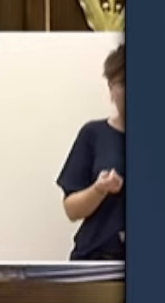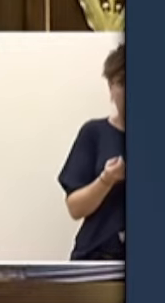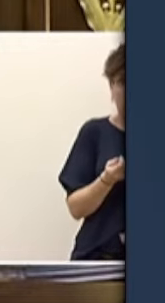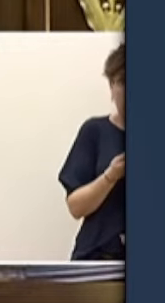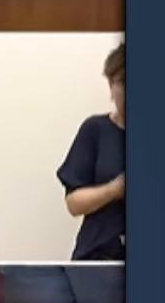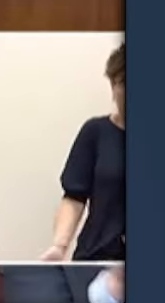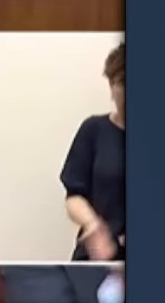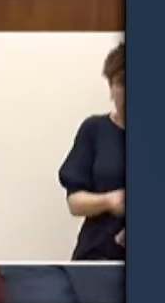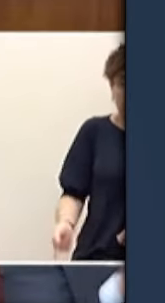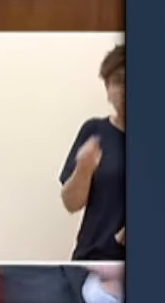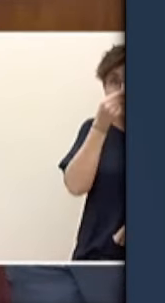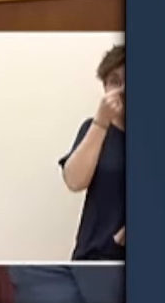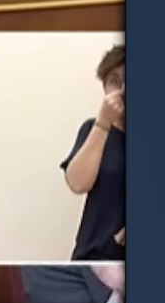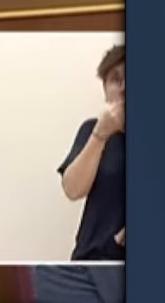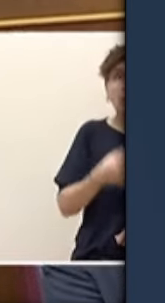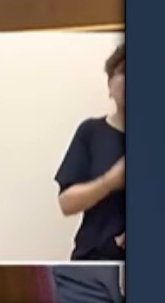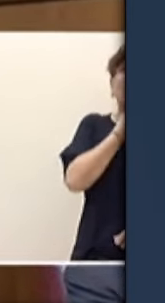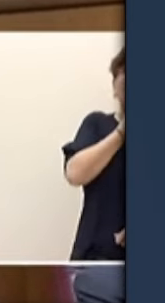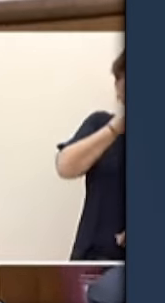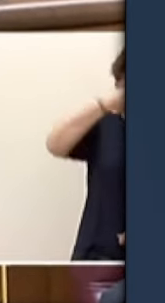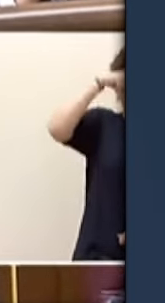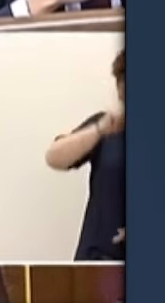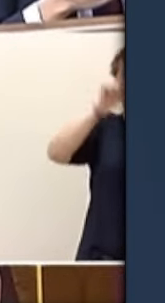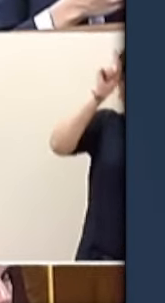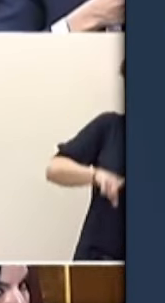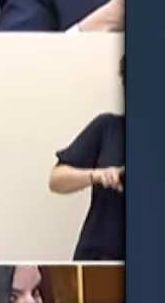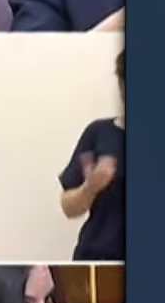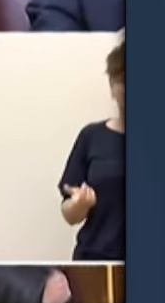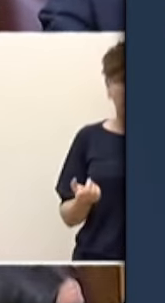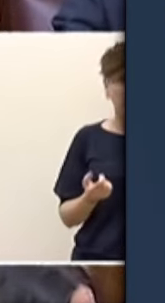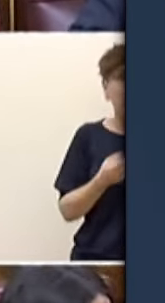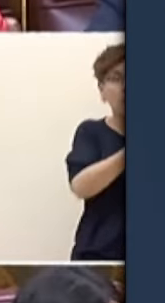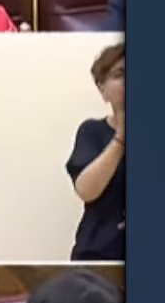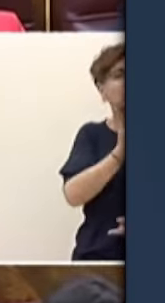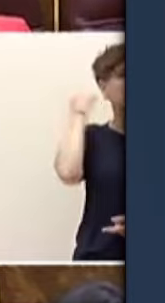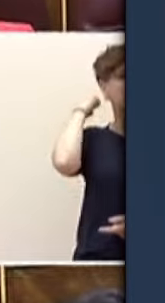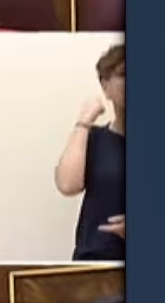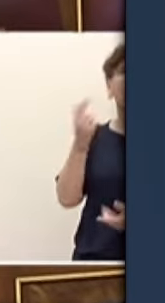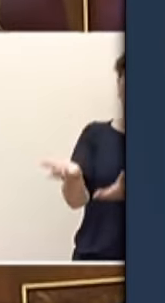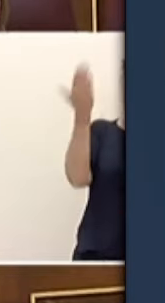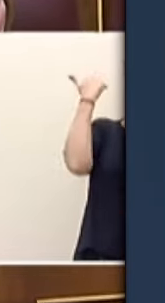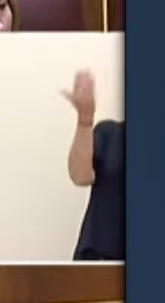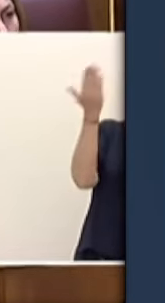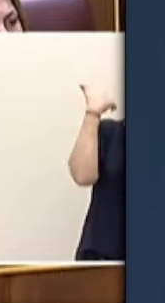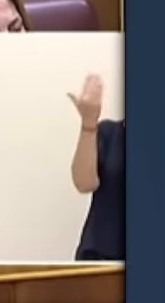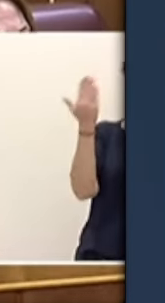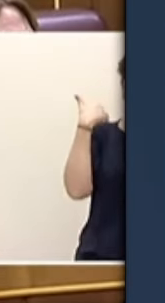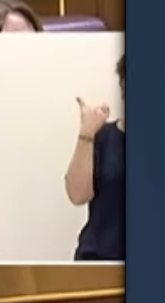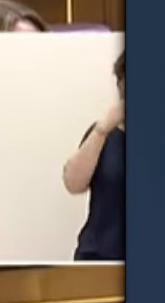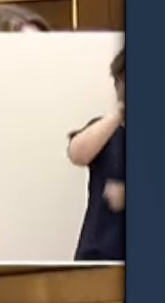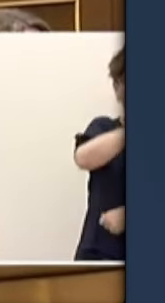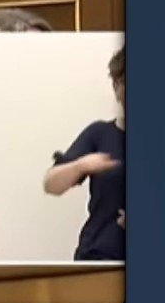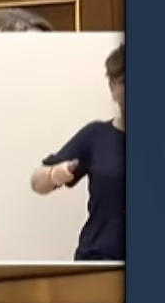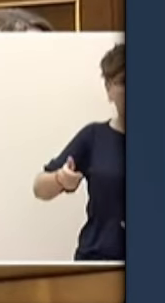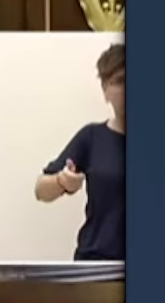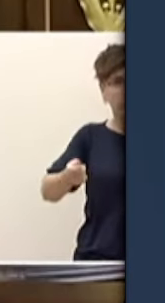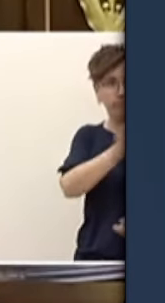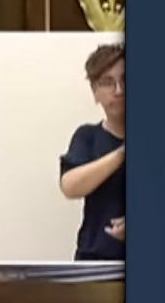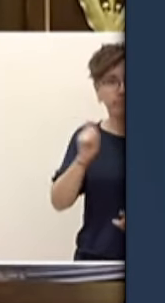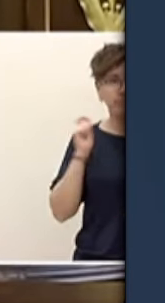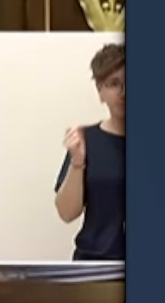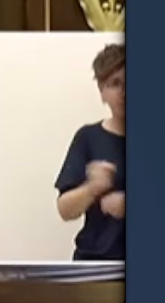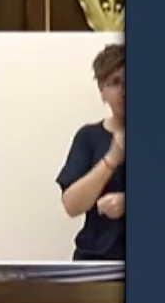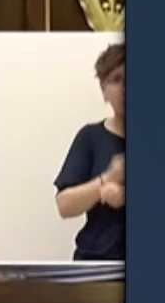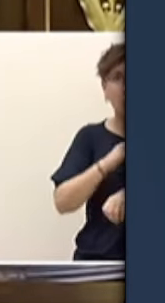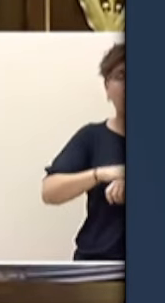traer mano esclava de manera masiva para abaratar los salarios. Nos ocultan que 250.000 extranjeros